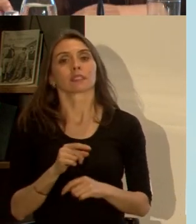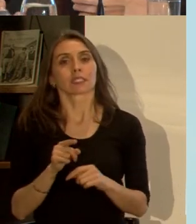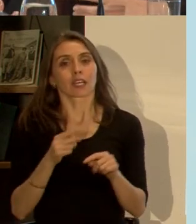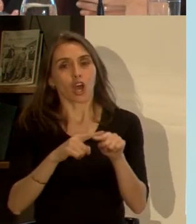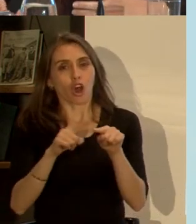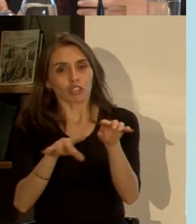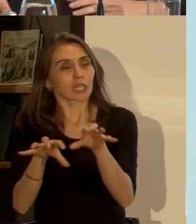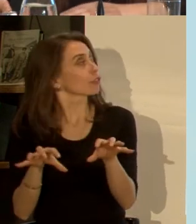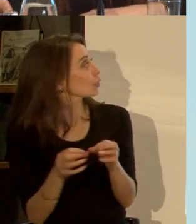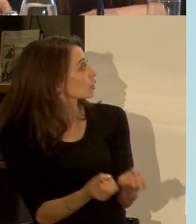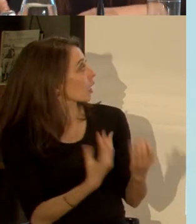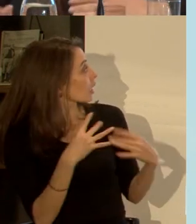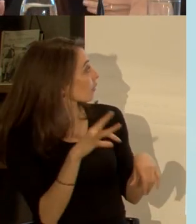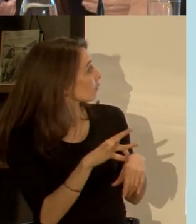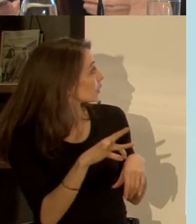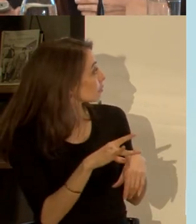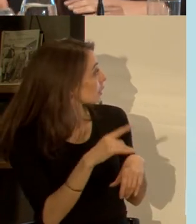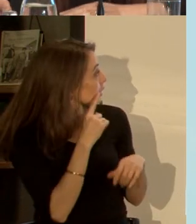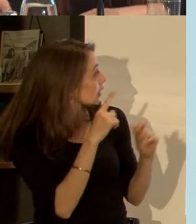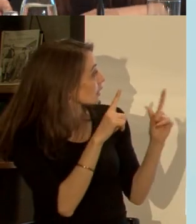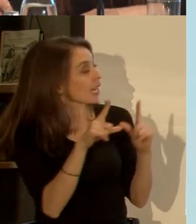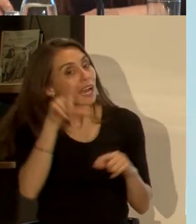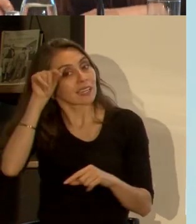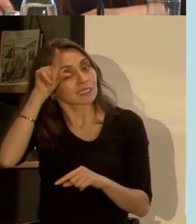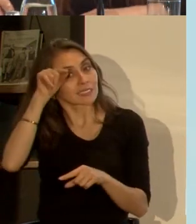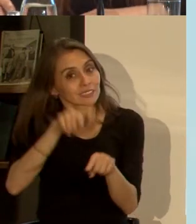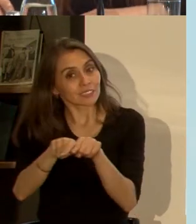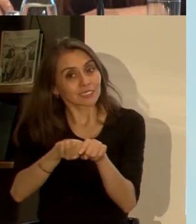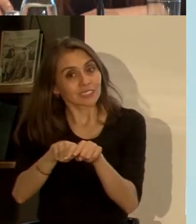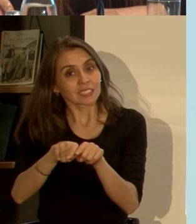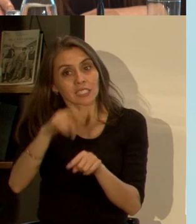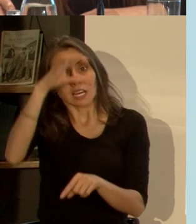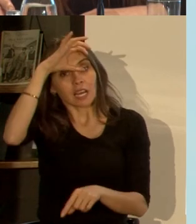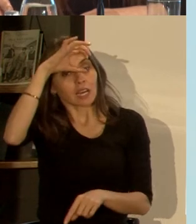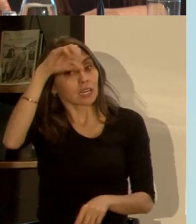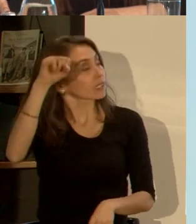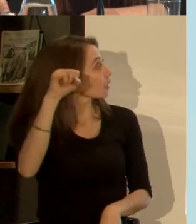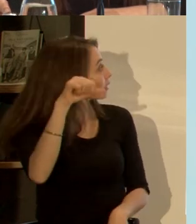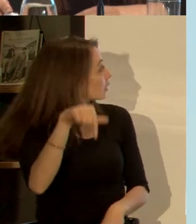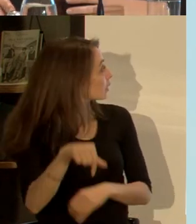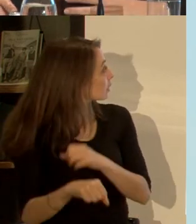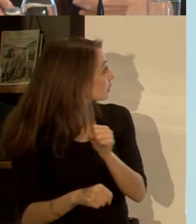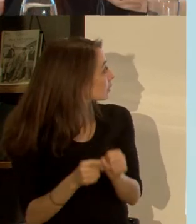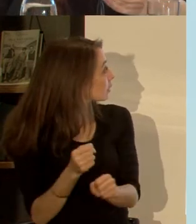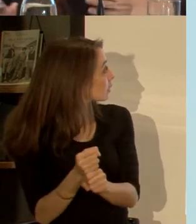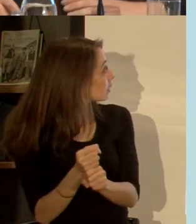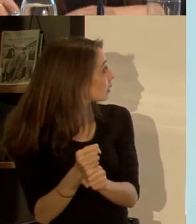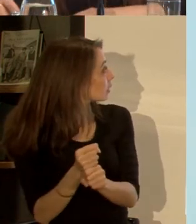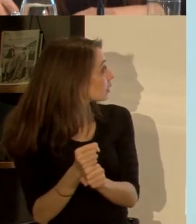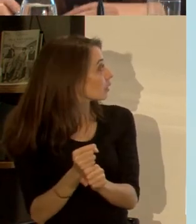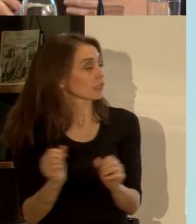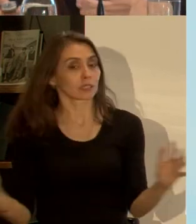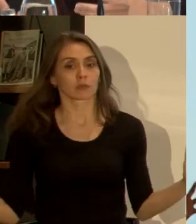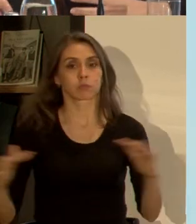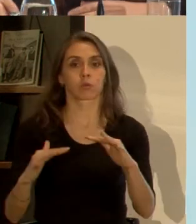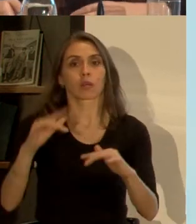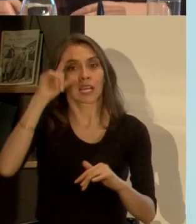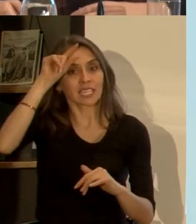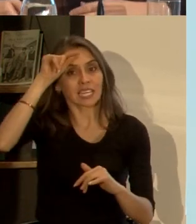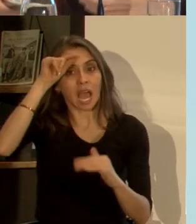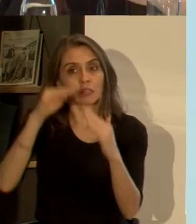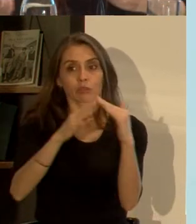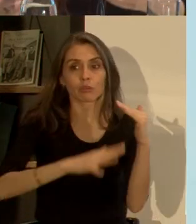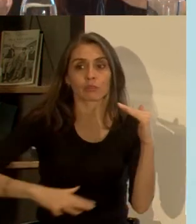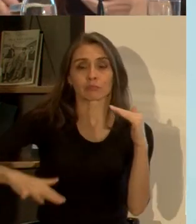vectores ahí vemos una foto no muy grata de verdad eso ocurrió en Argentina este año una ratada que le llaman en un